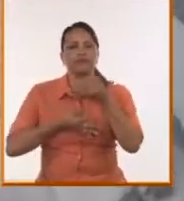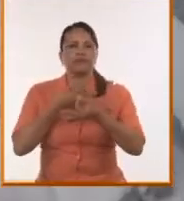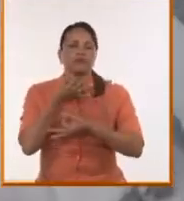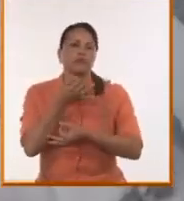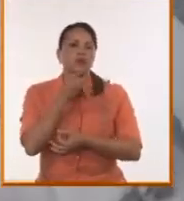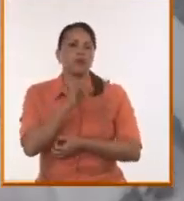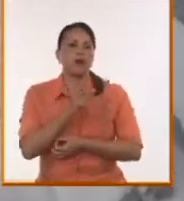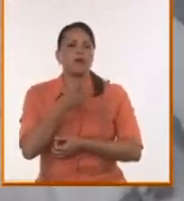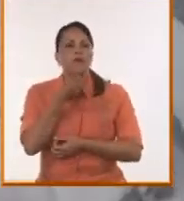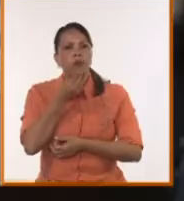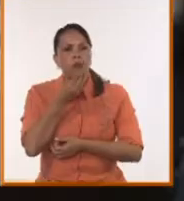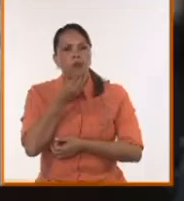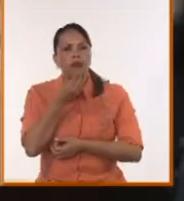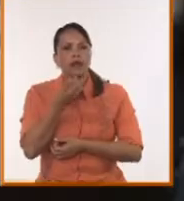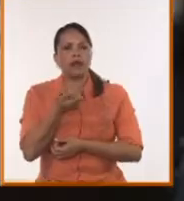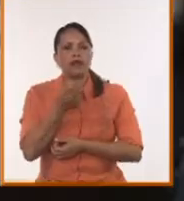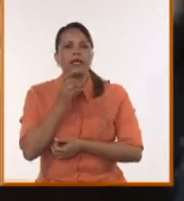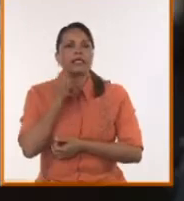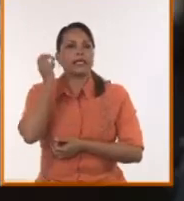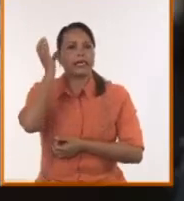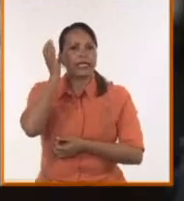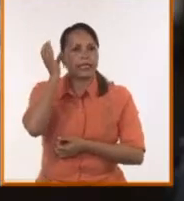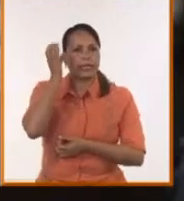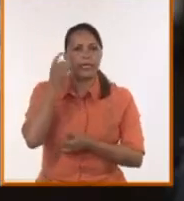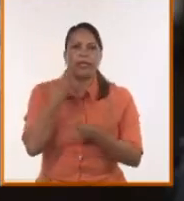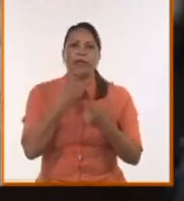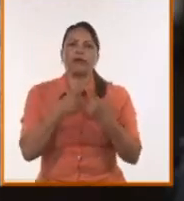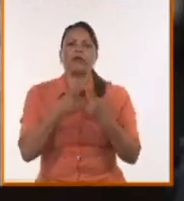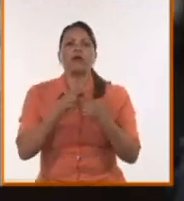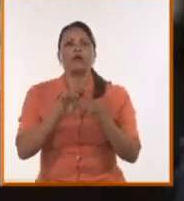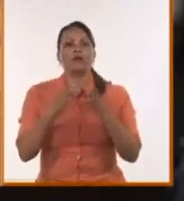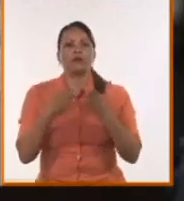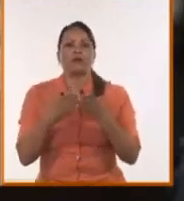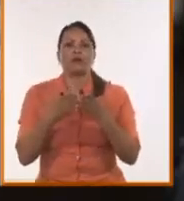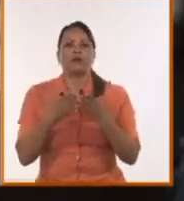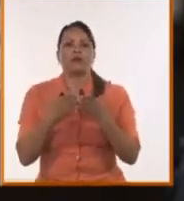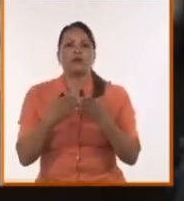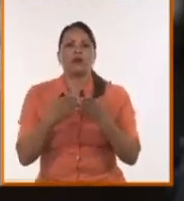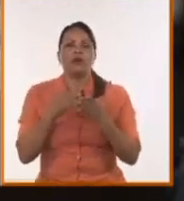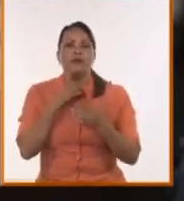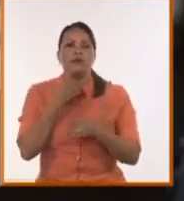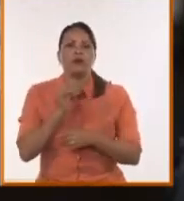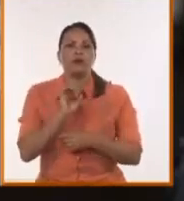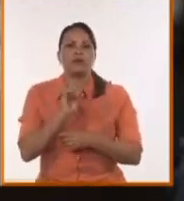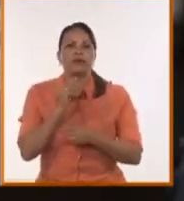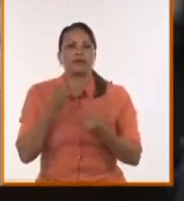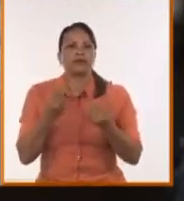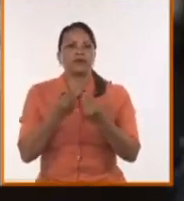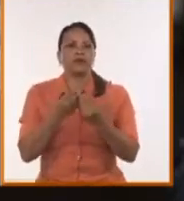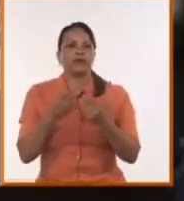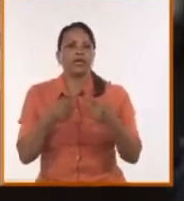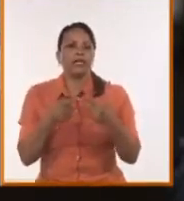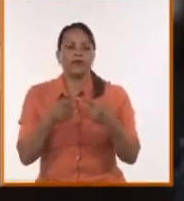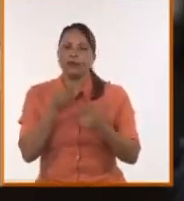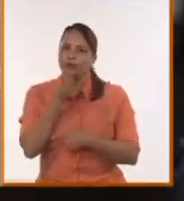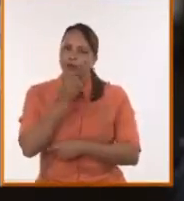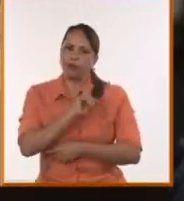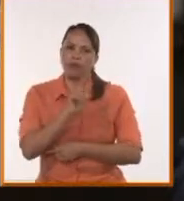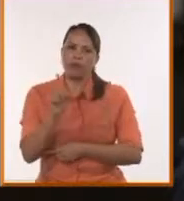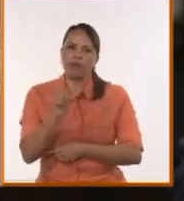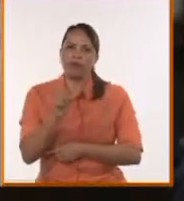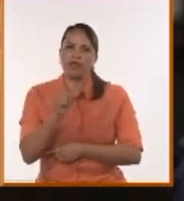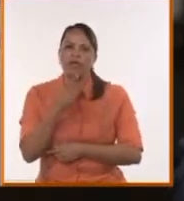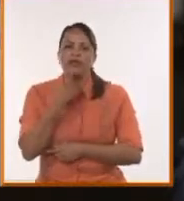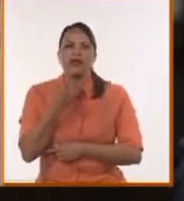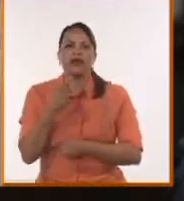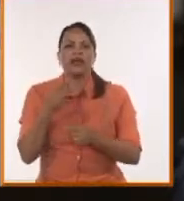se pueden escuchar las críticas y tomarlas en cuenta, pero nunca hacerle el juego al enemigo. El enemigo lo que nos quiere ver